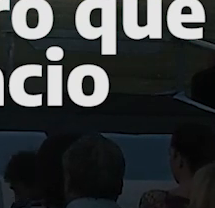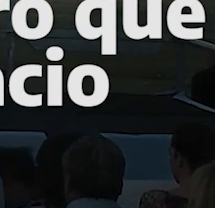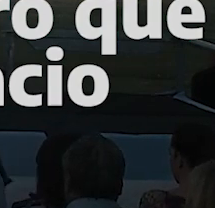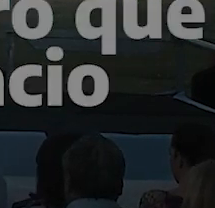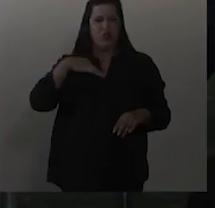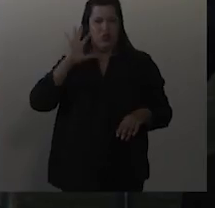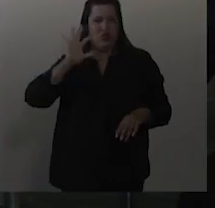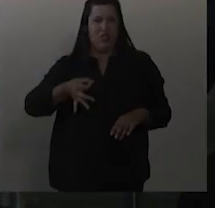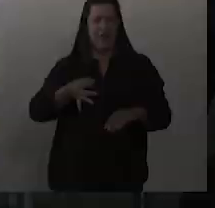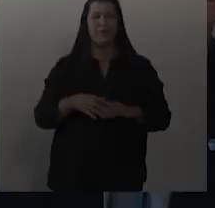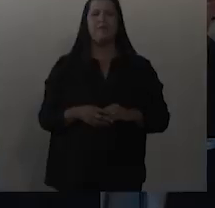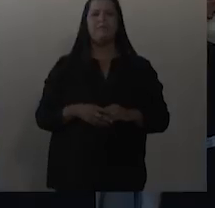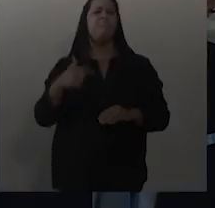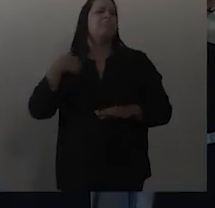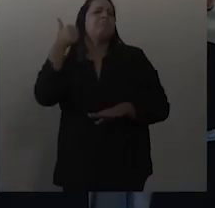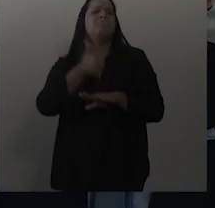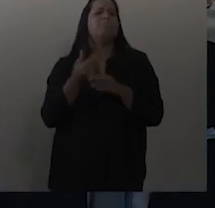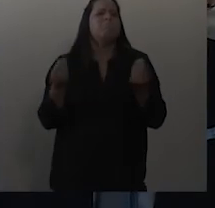Yo estoy aquí